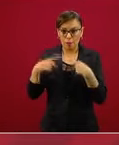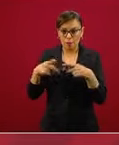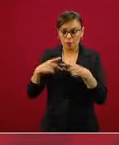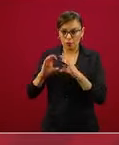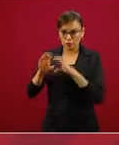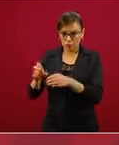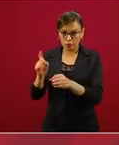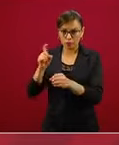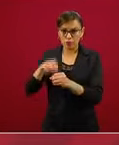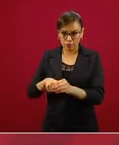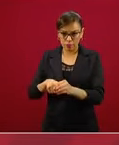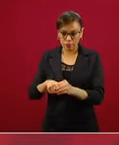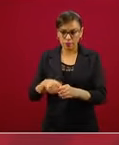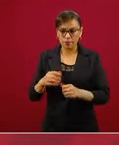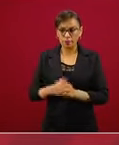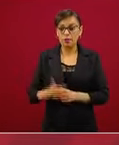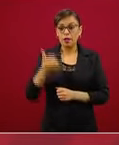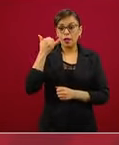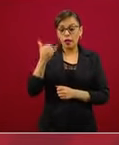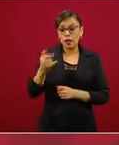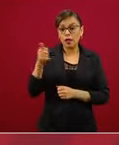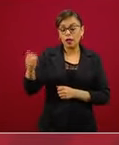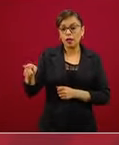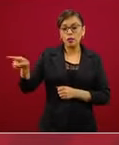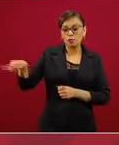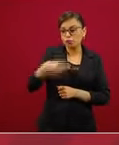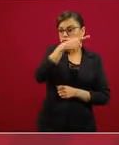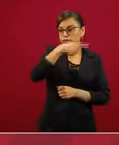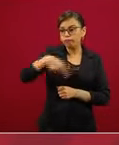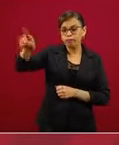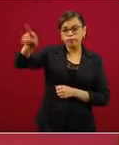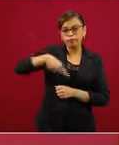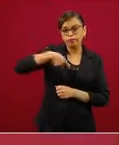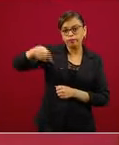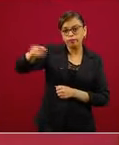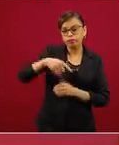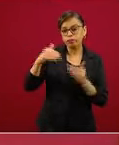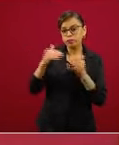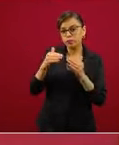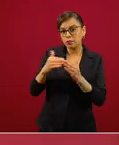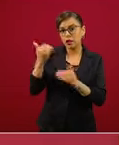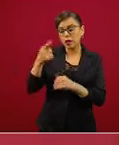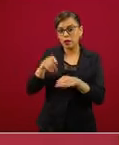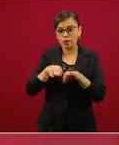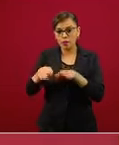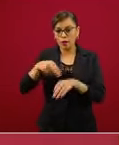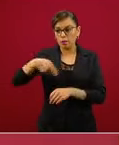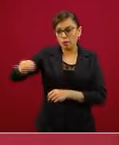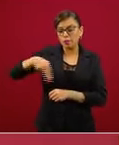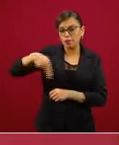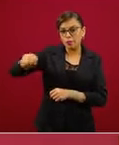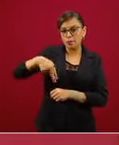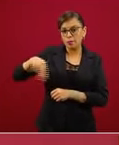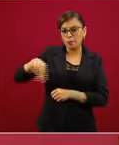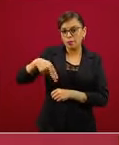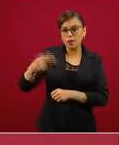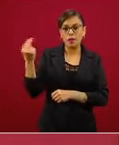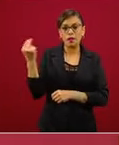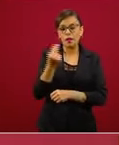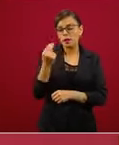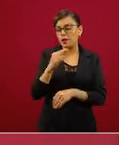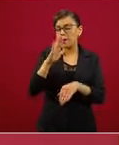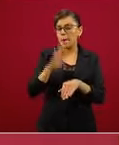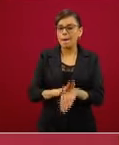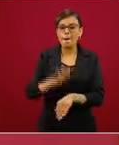traslados hacia sus hogares, tengan la mayor cantidad de medidas de prevención y de cuidado.